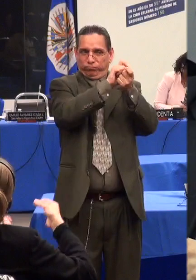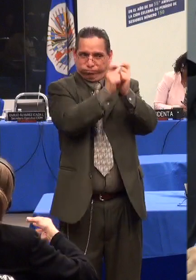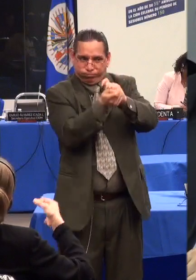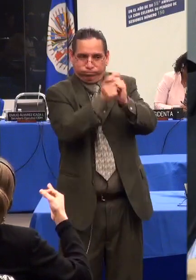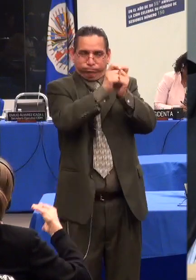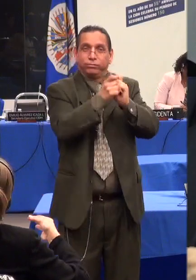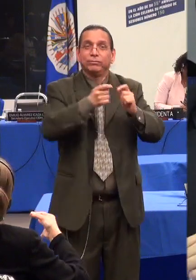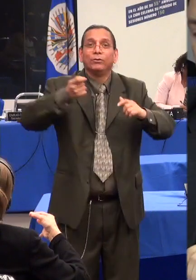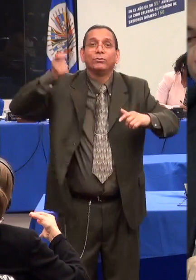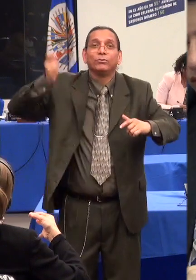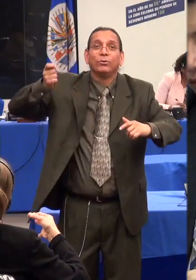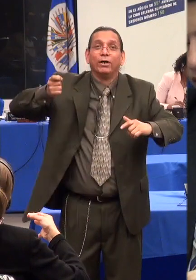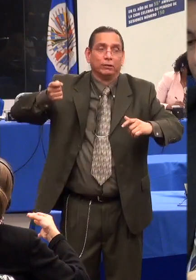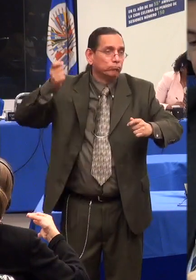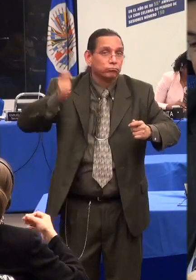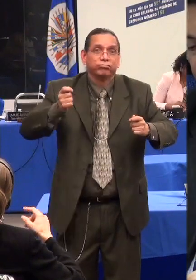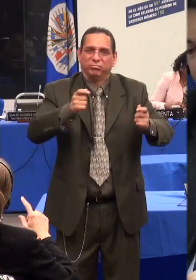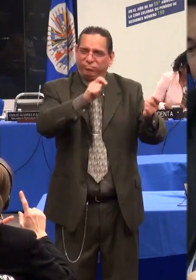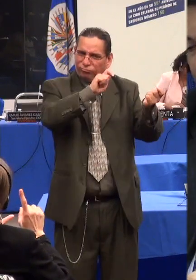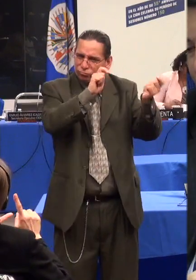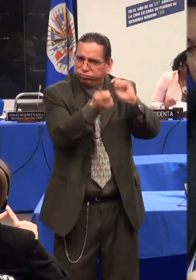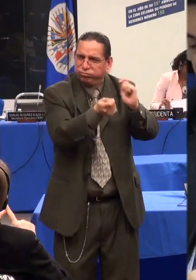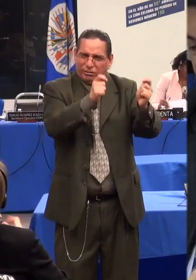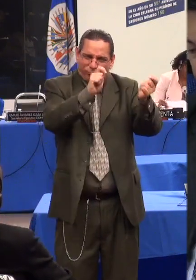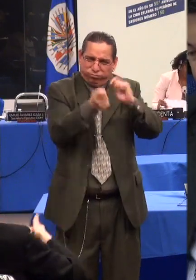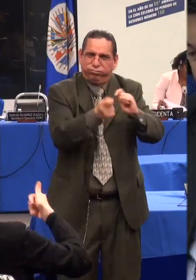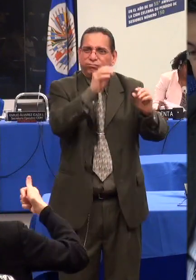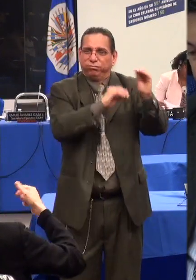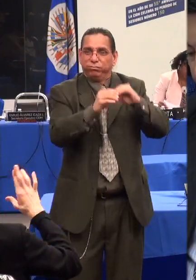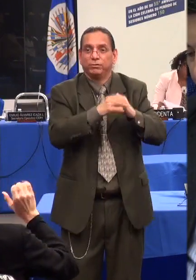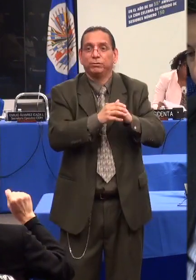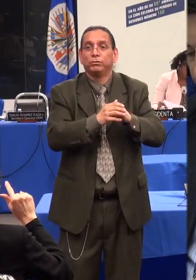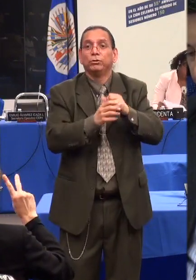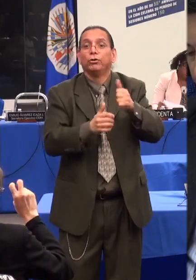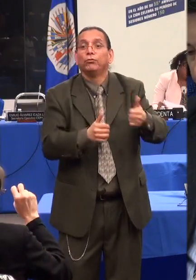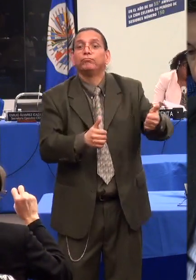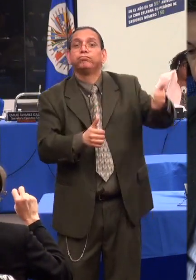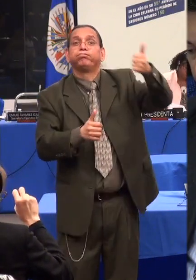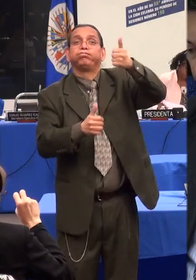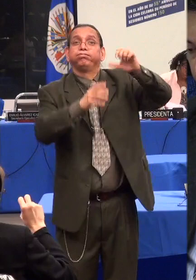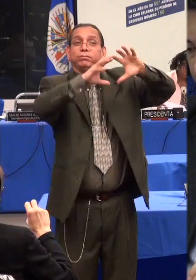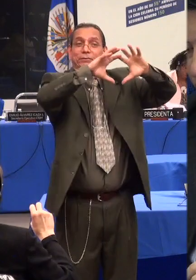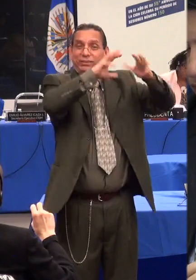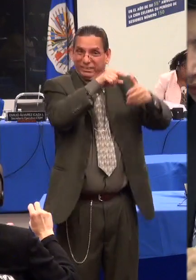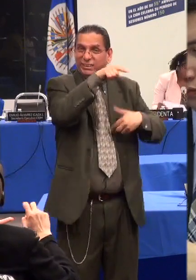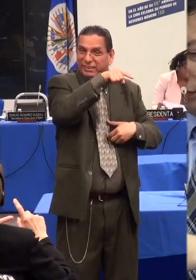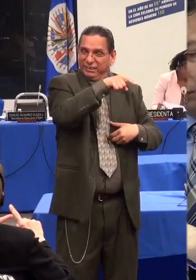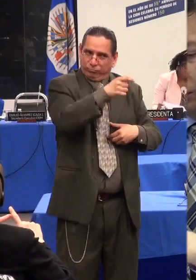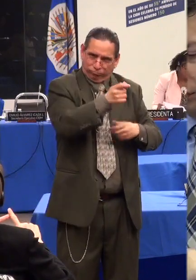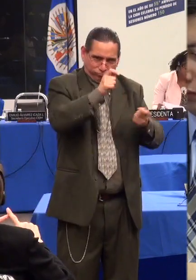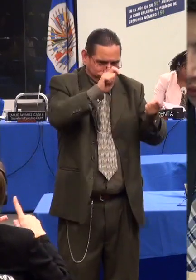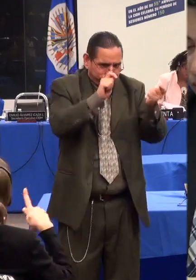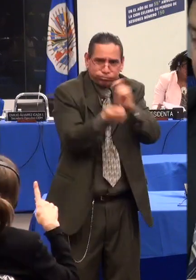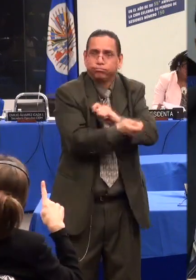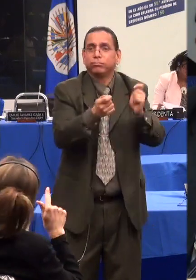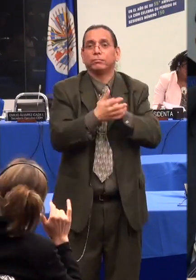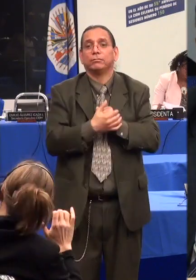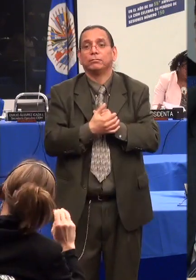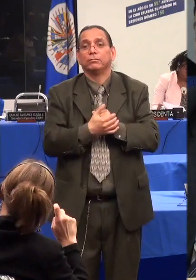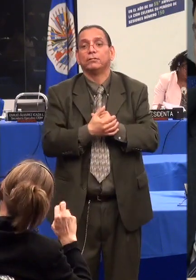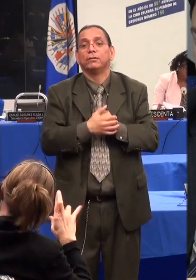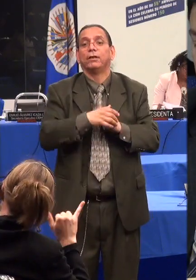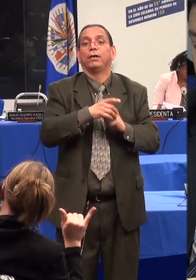Ministerio de Justicia y del Derecho, o quien haga sus veces, en alianza con el Ministerio Público y las Comisarías de Familia y el